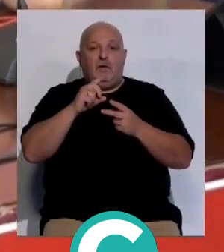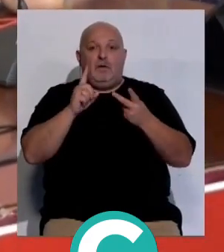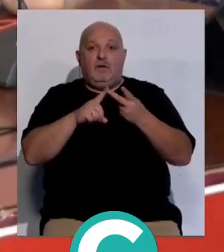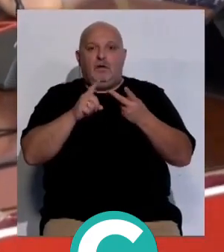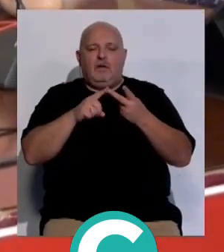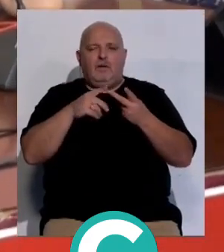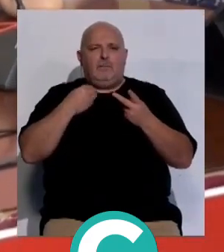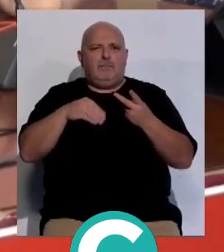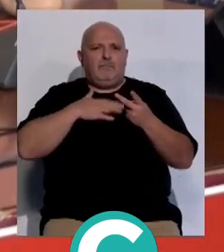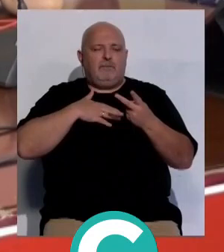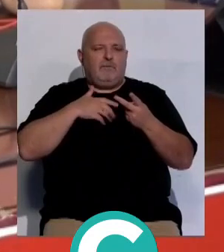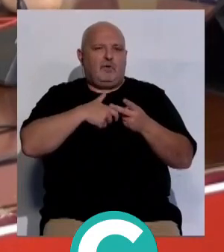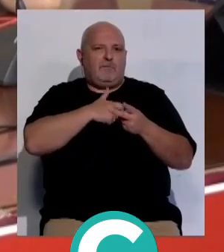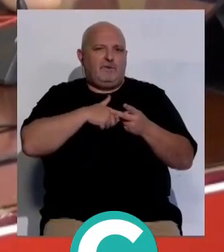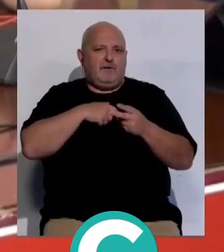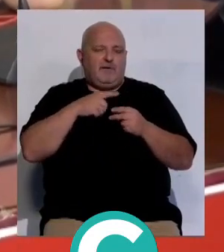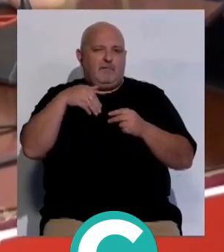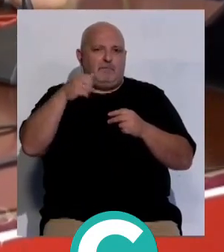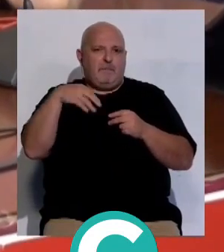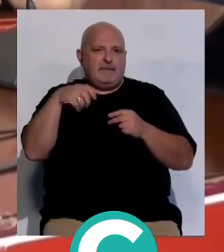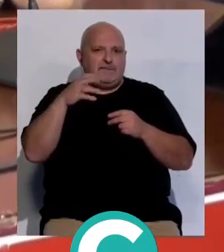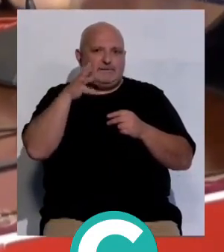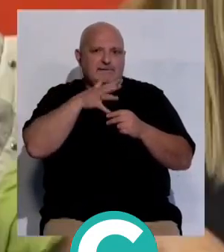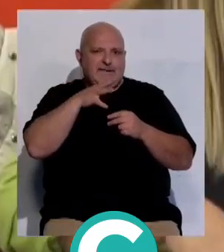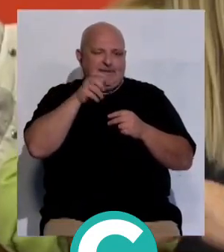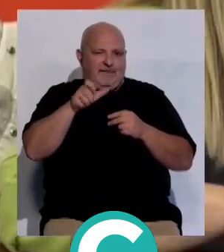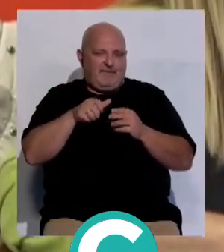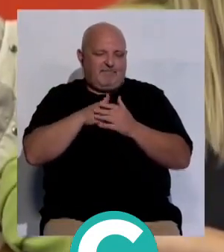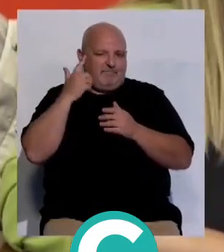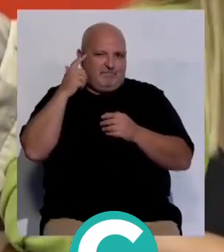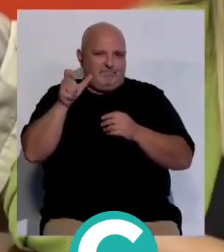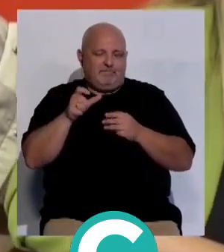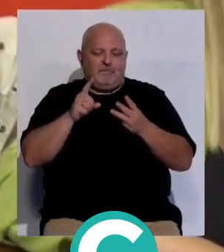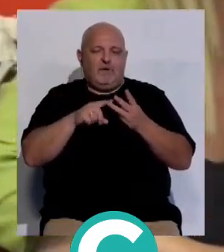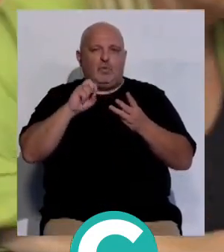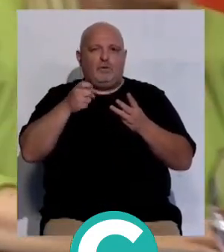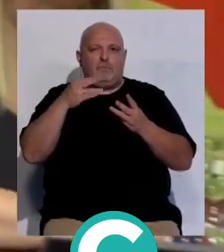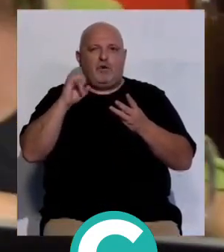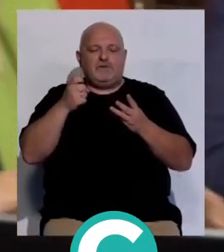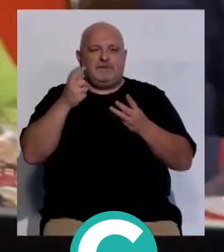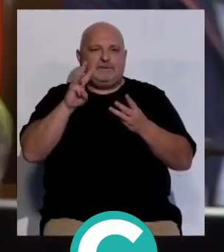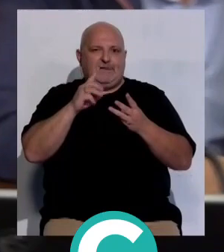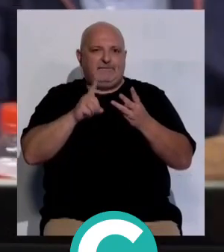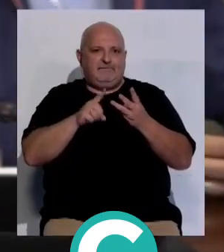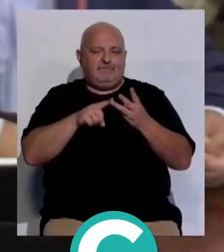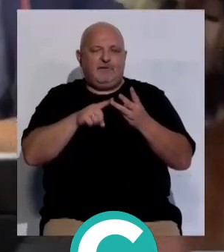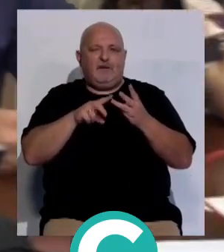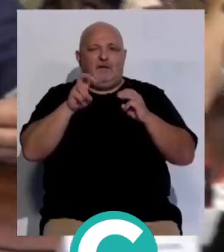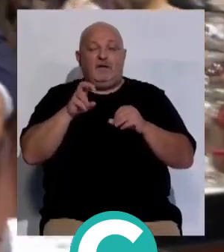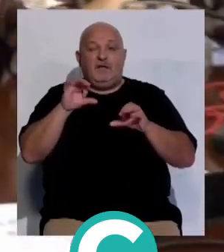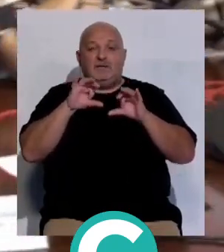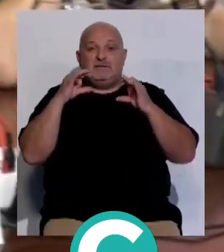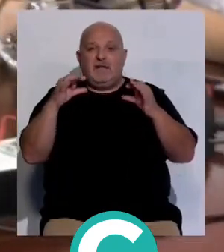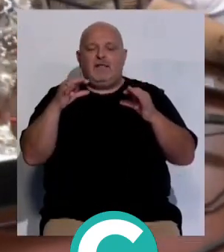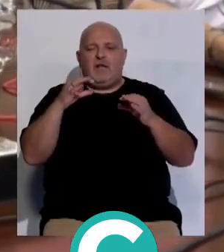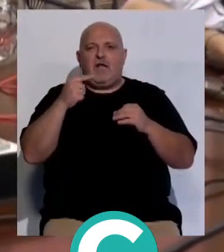dos irá la presidenta de la Comisión de la Ejecutiva gaditana la Jerezana Mamen Sánchez y Ruiz Boix en el tres En el caso del Senado